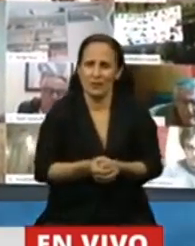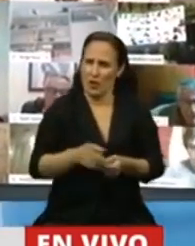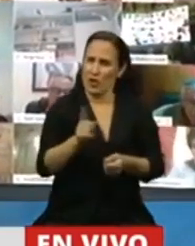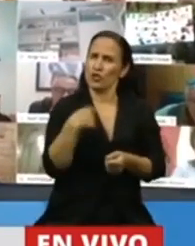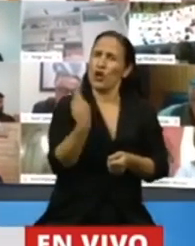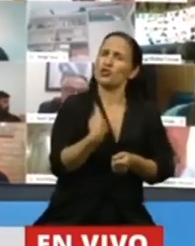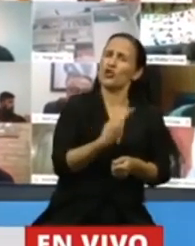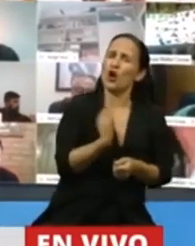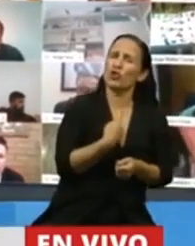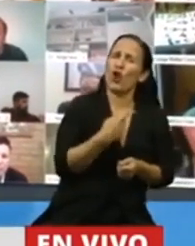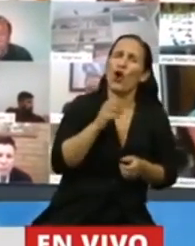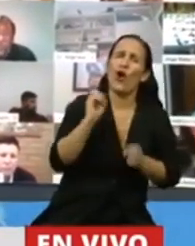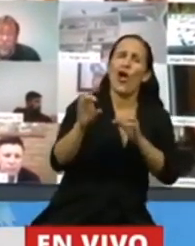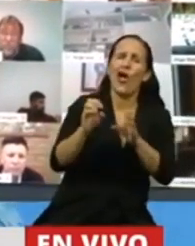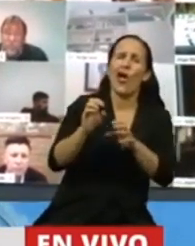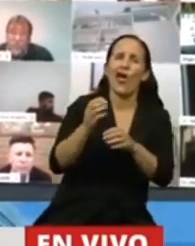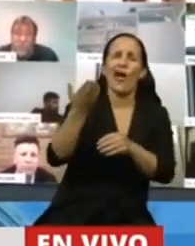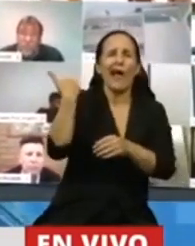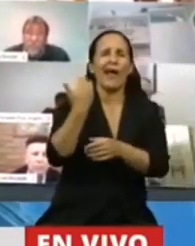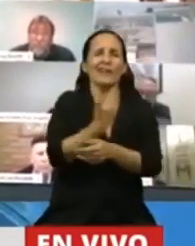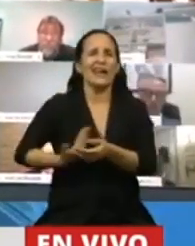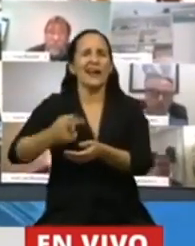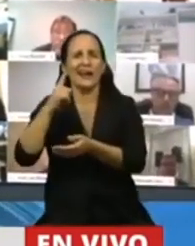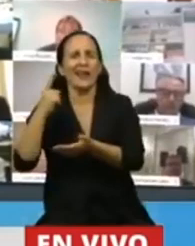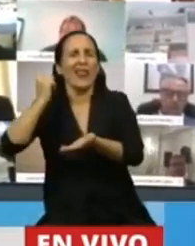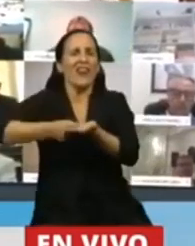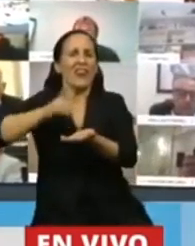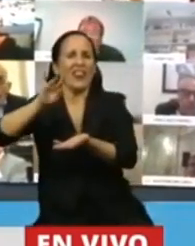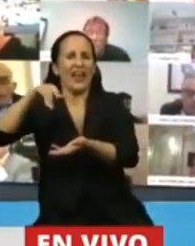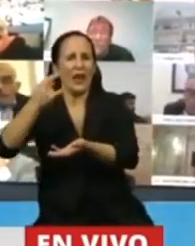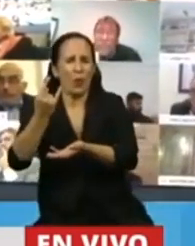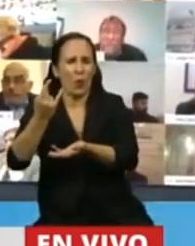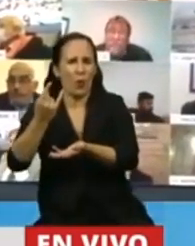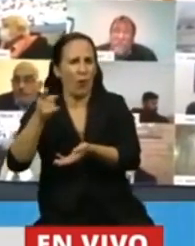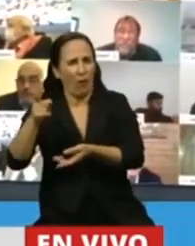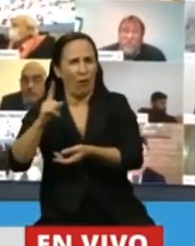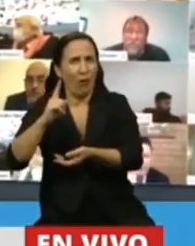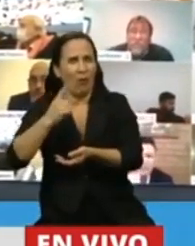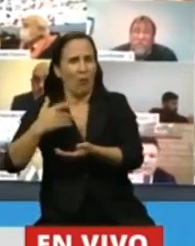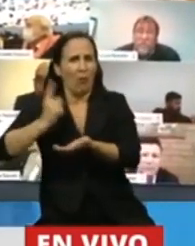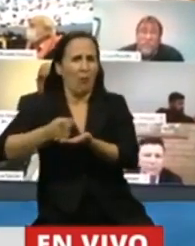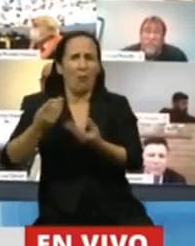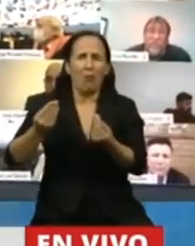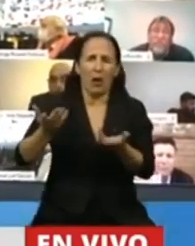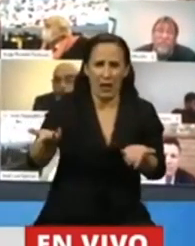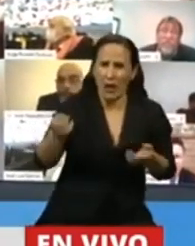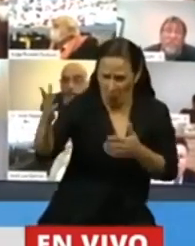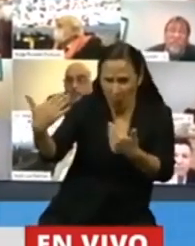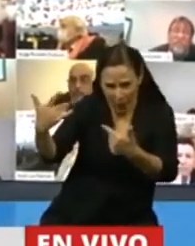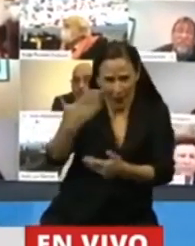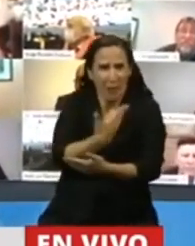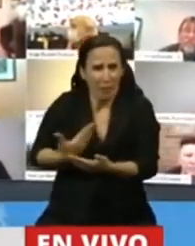criticamos lo del DNU de ayer que todos se han referido? No es porque los gobiernos no dicten, es una facultad constitucional.